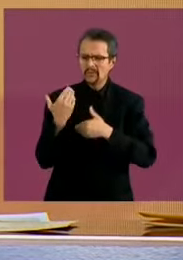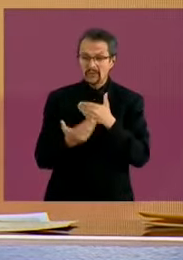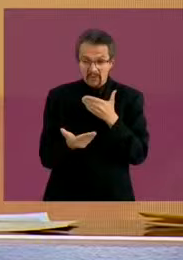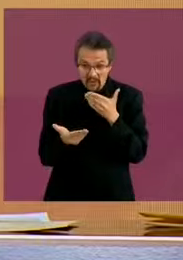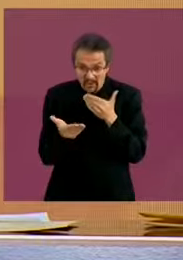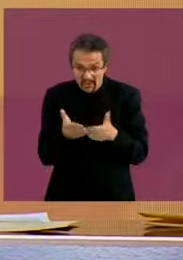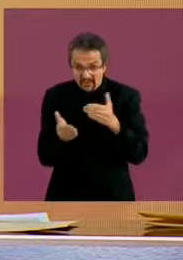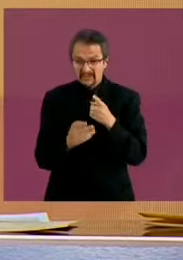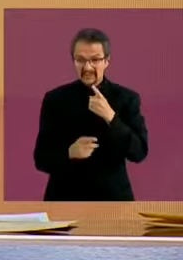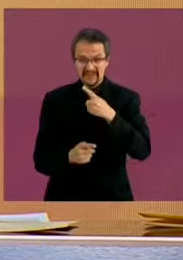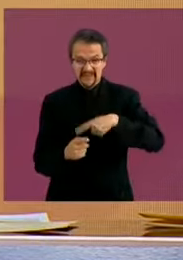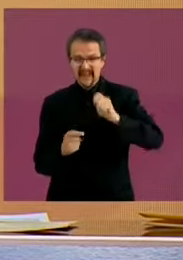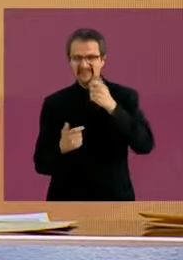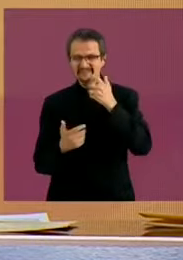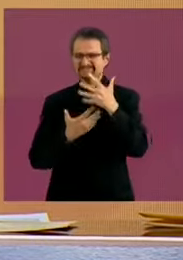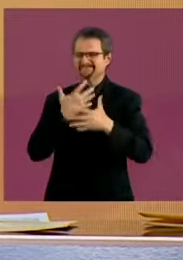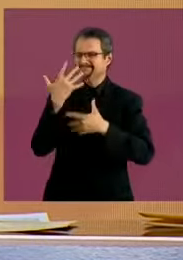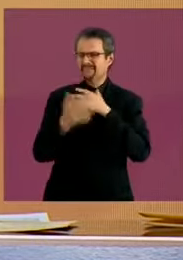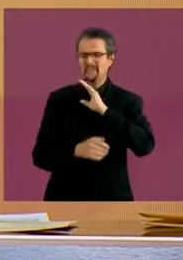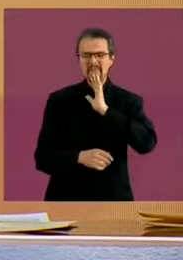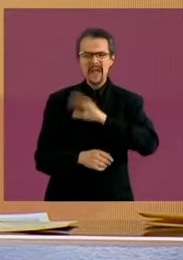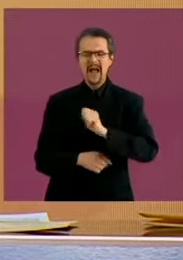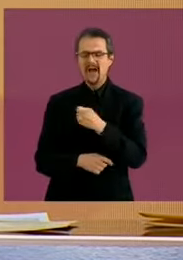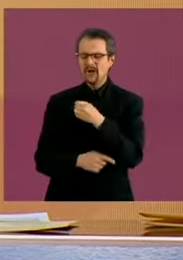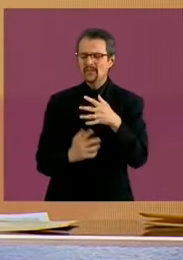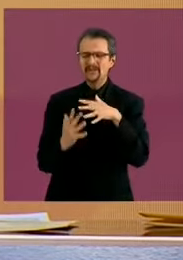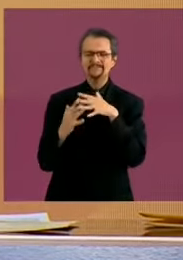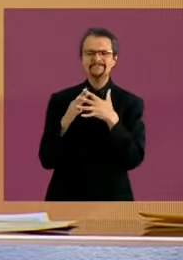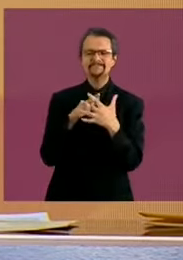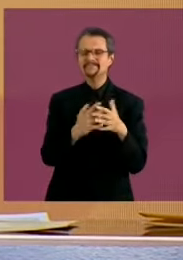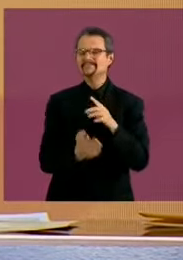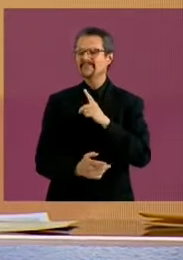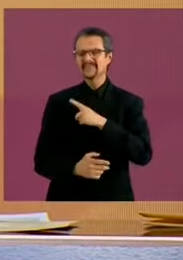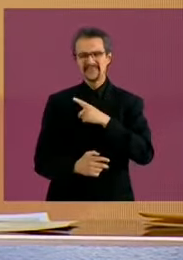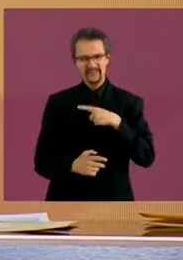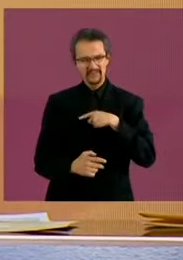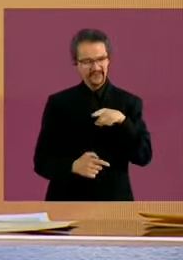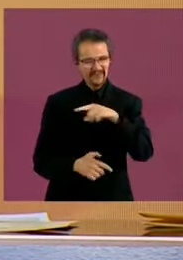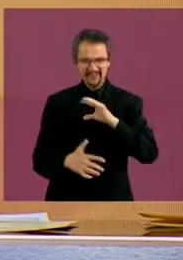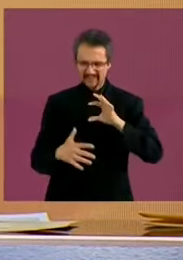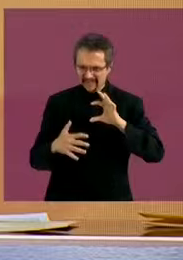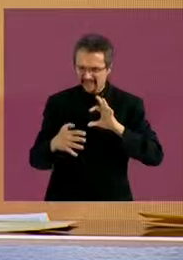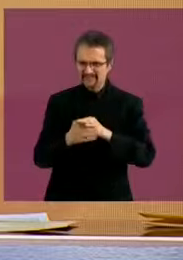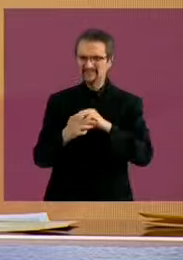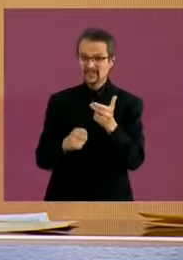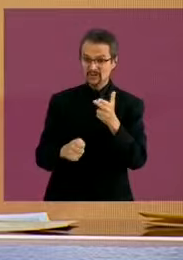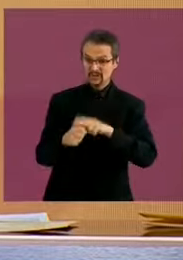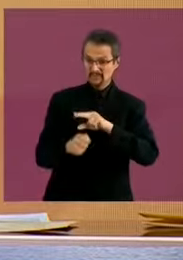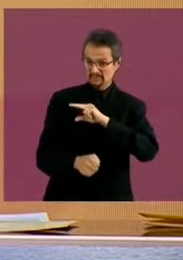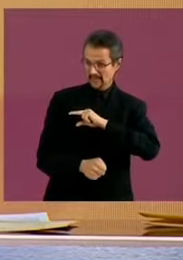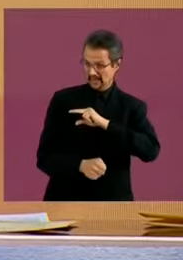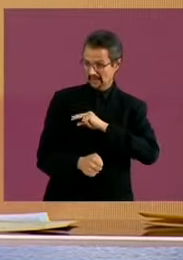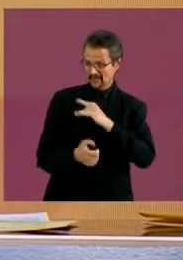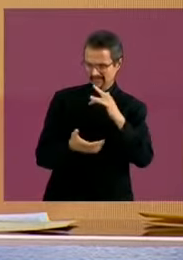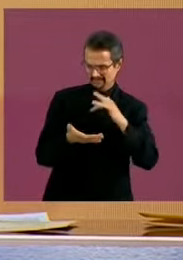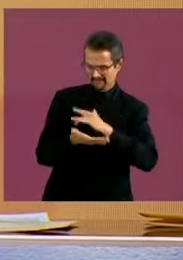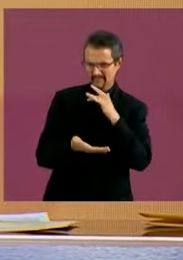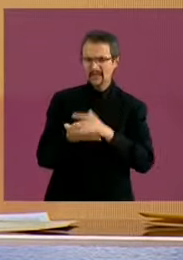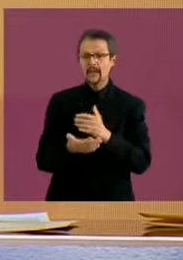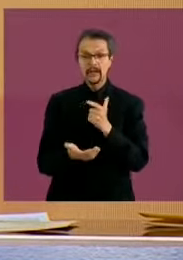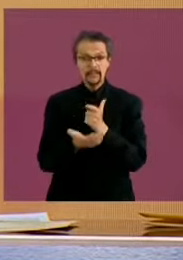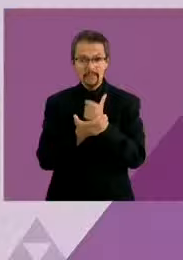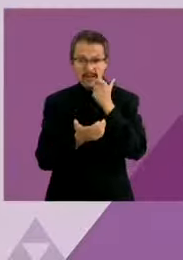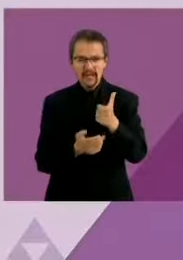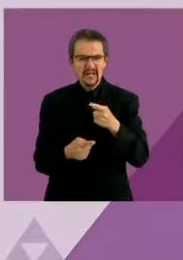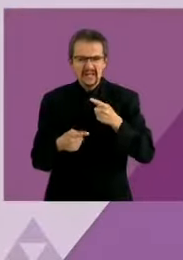vamos a tener que echar mano del sector privado en lo que recuperamos el sistema público. ¿Pagado con el erario?